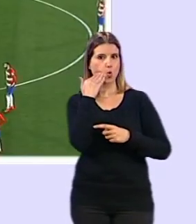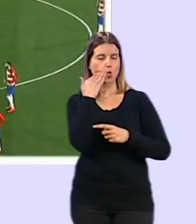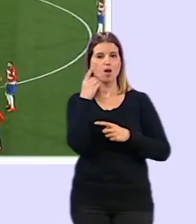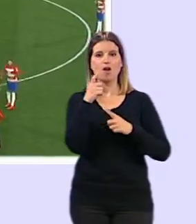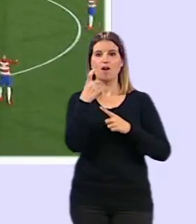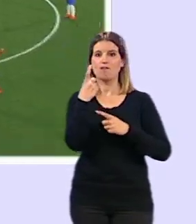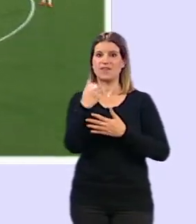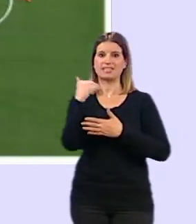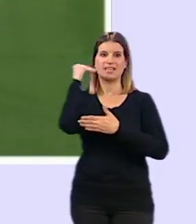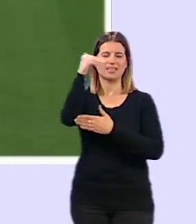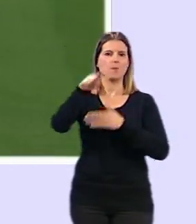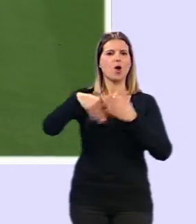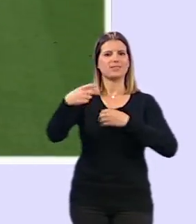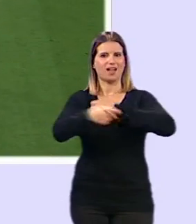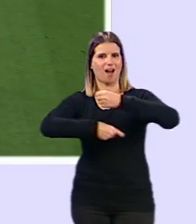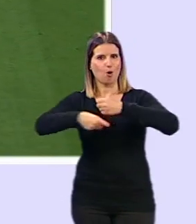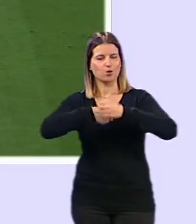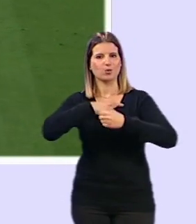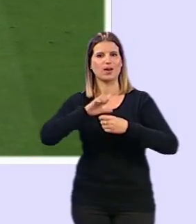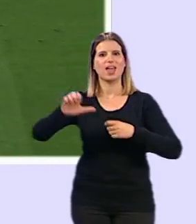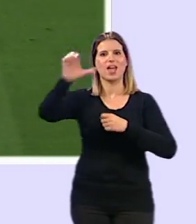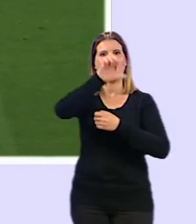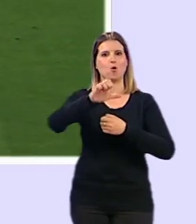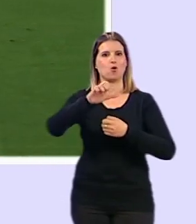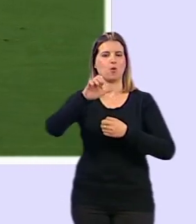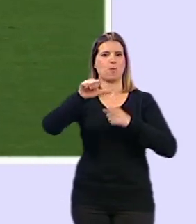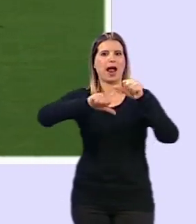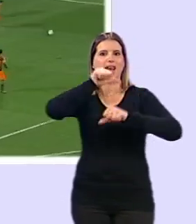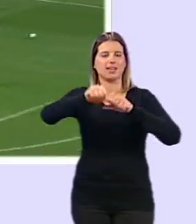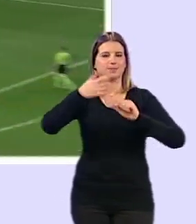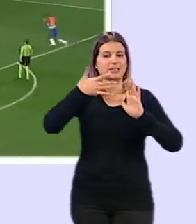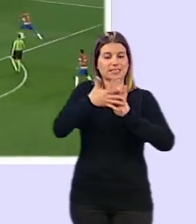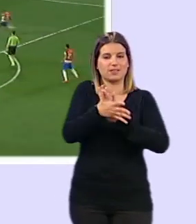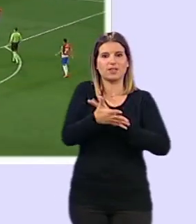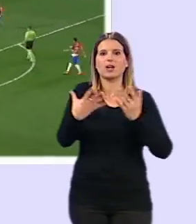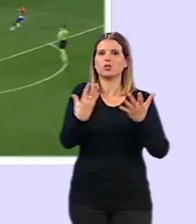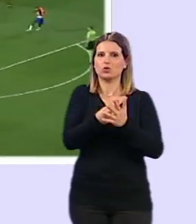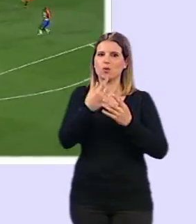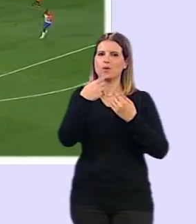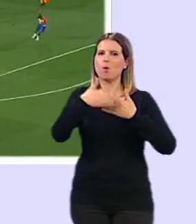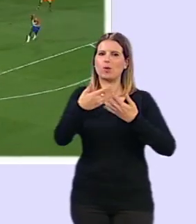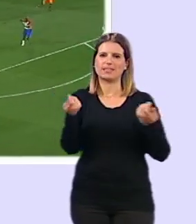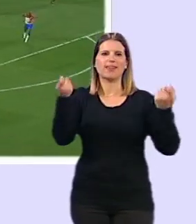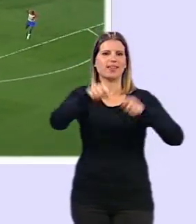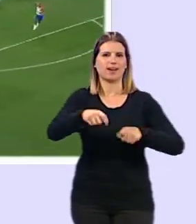se disputaría en agosto así como la Europa League todo esto eso sí siempre a puerta cerrada